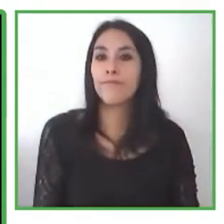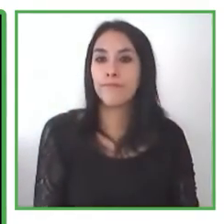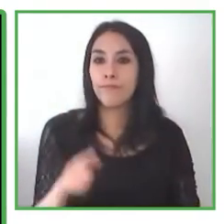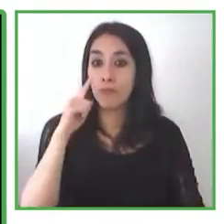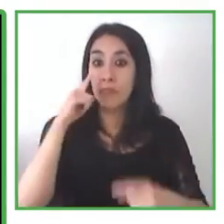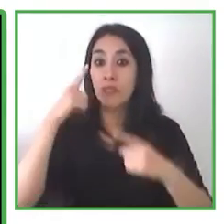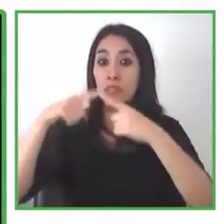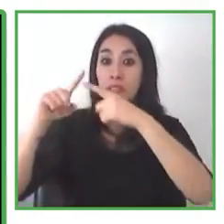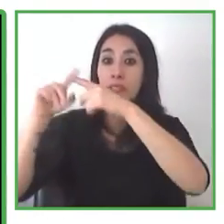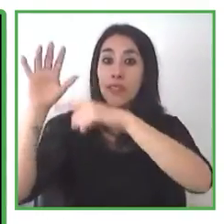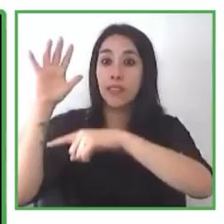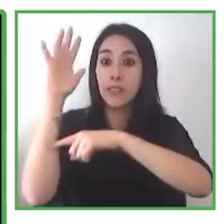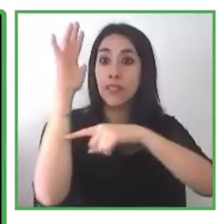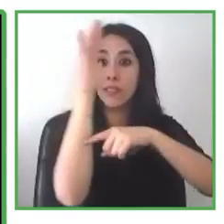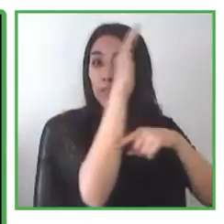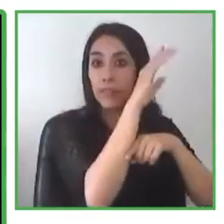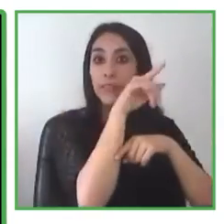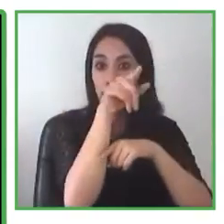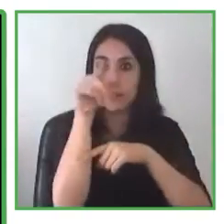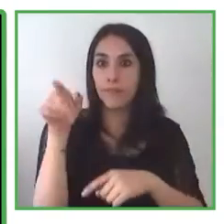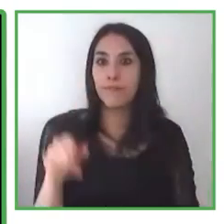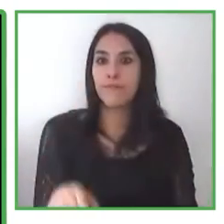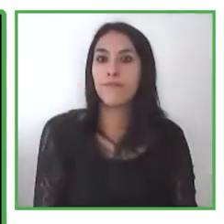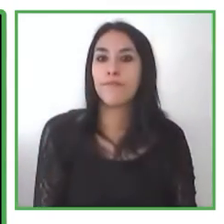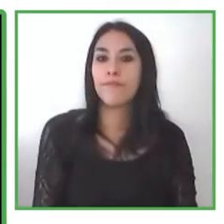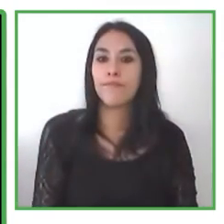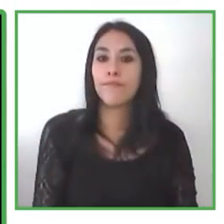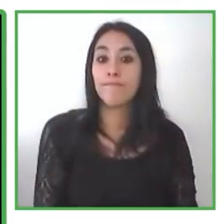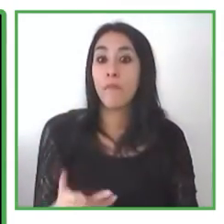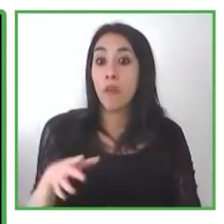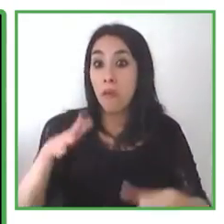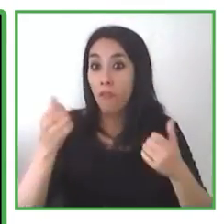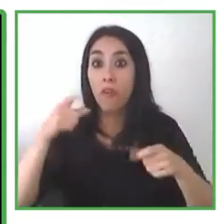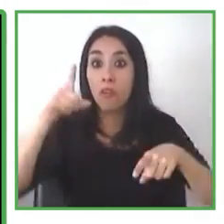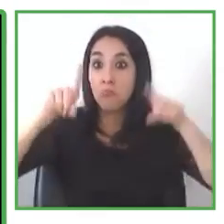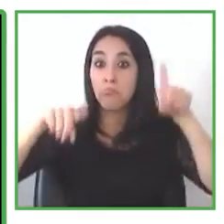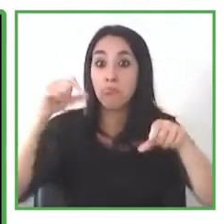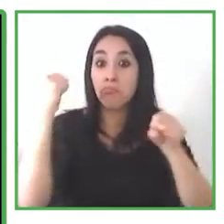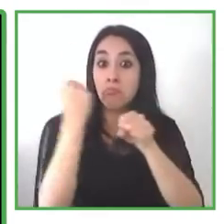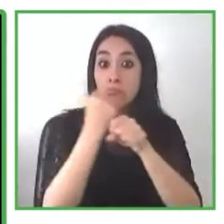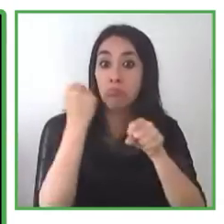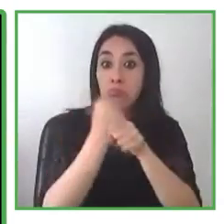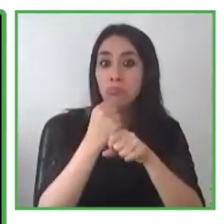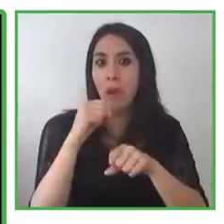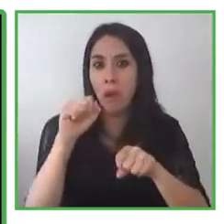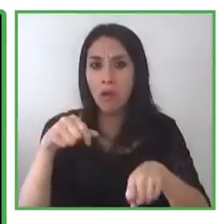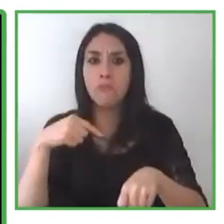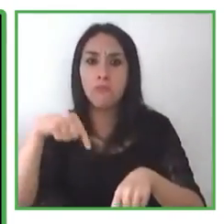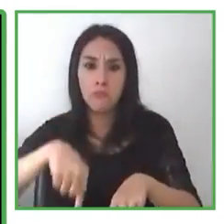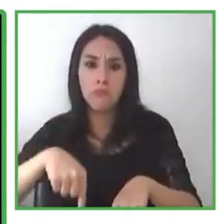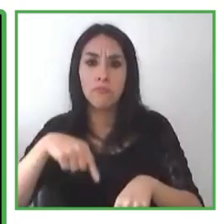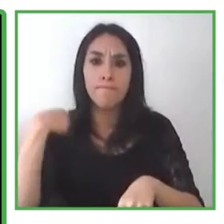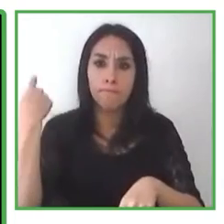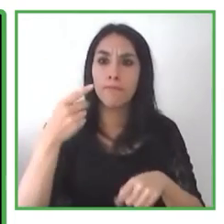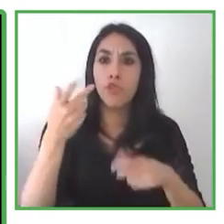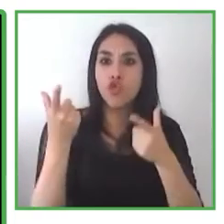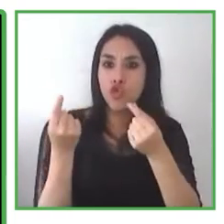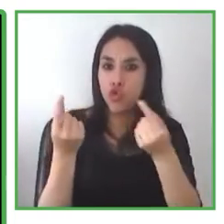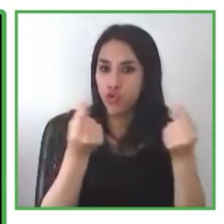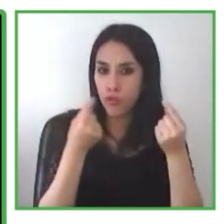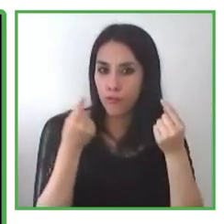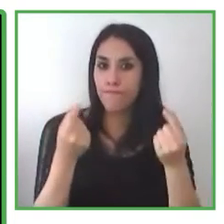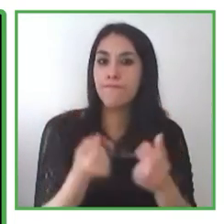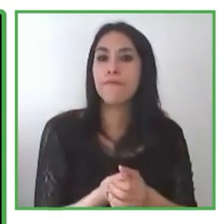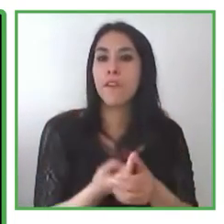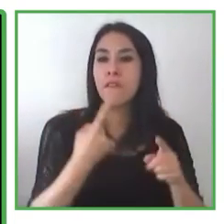nuestro hogar de acogida, protegida. Así que cualquier trabajo que tengan por ahí nosotros lo hacemos todos, soldadura,